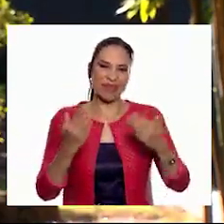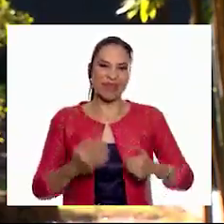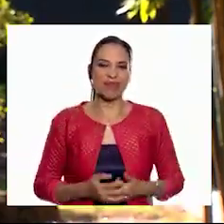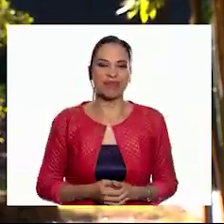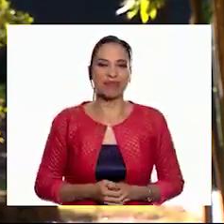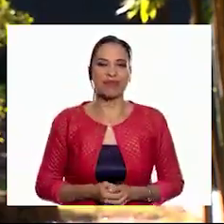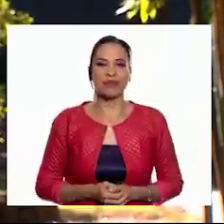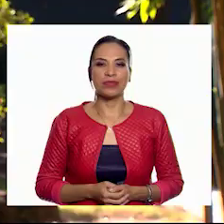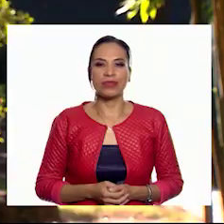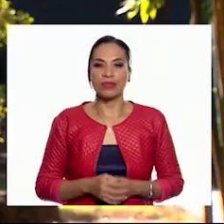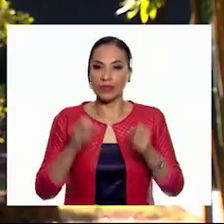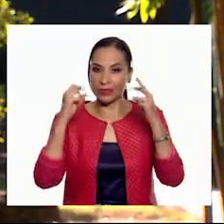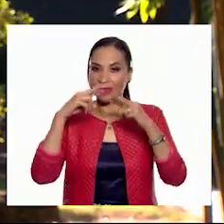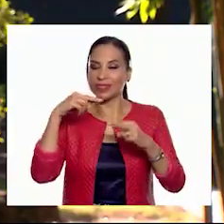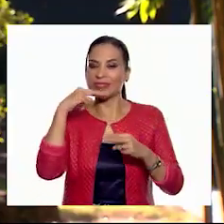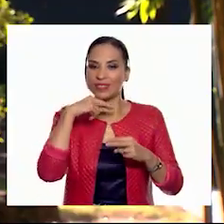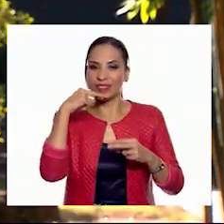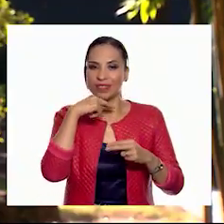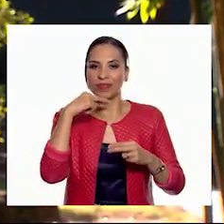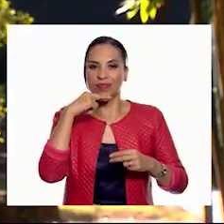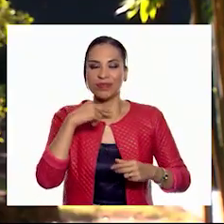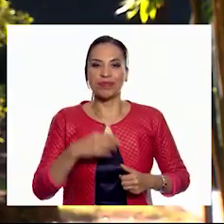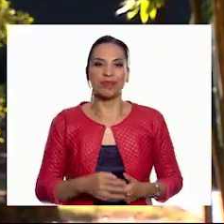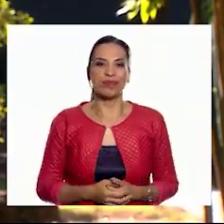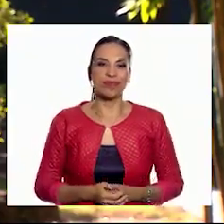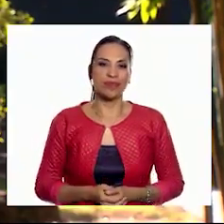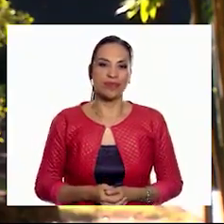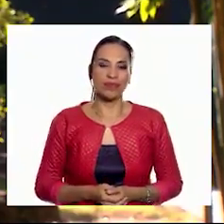bien! ¡Nos vemos pronto!